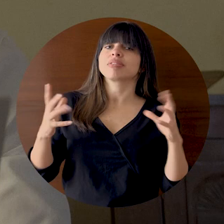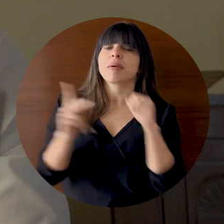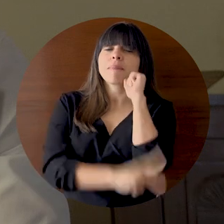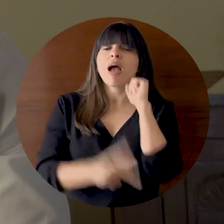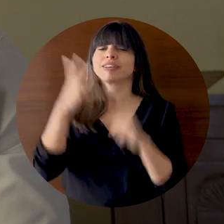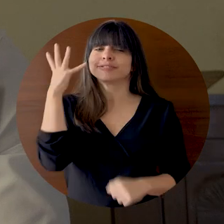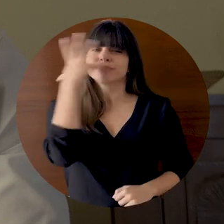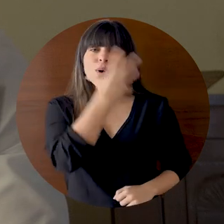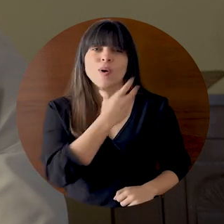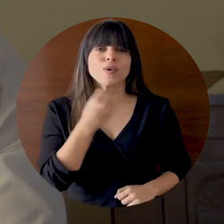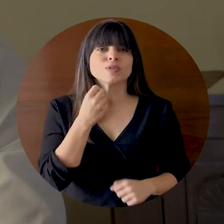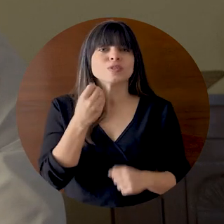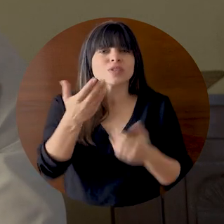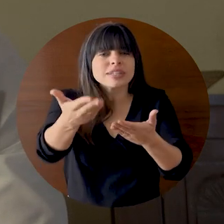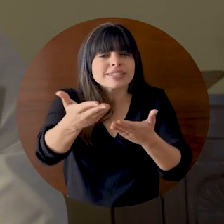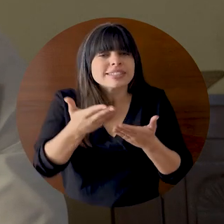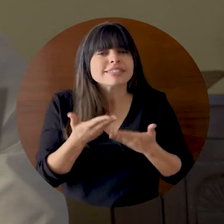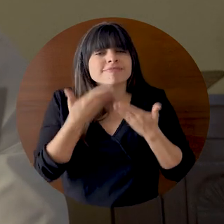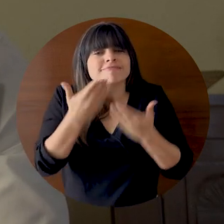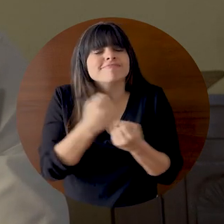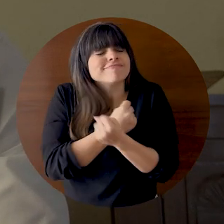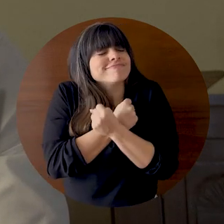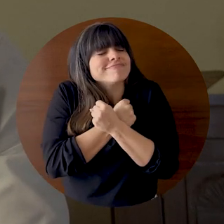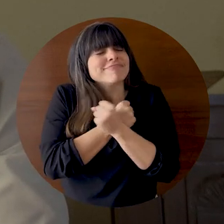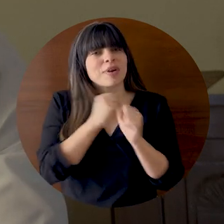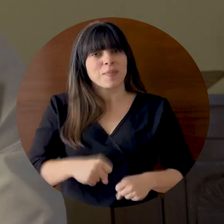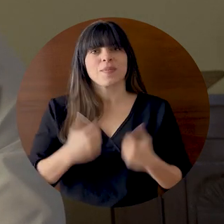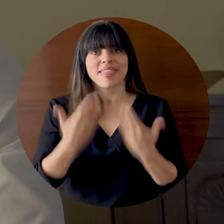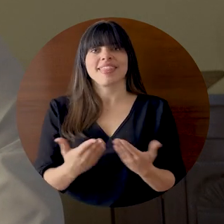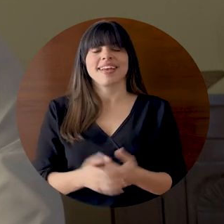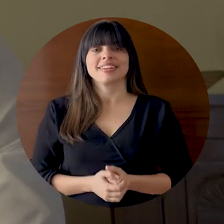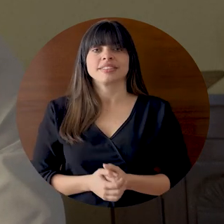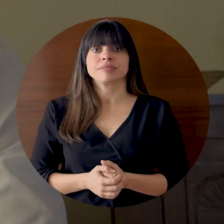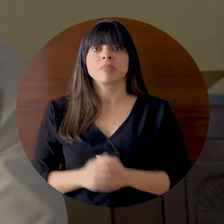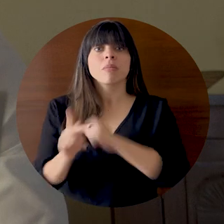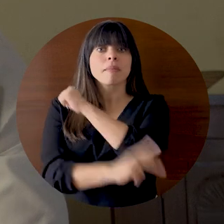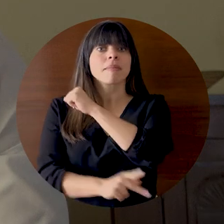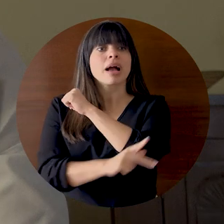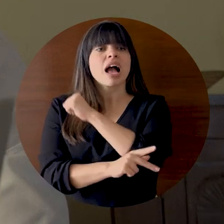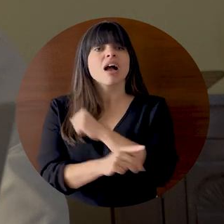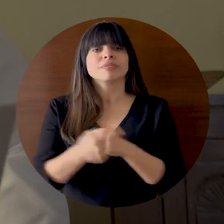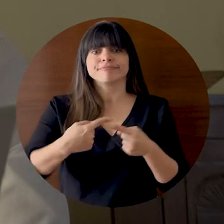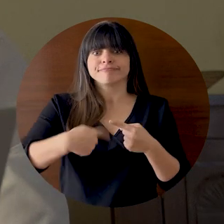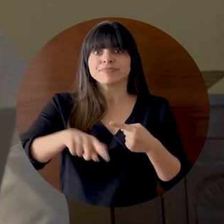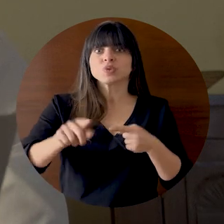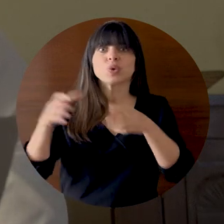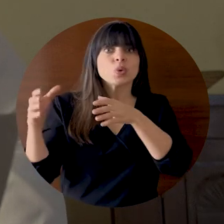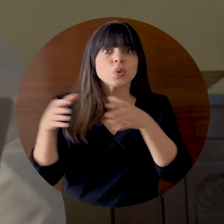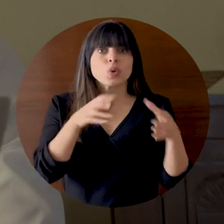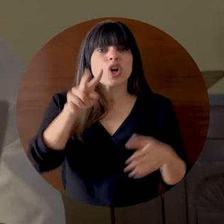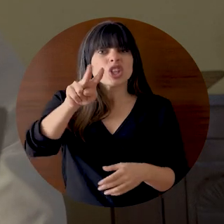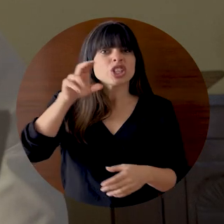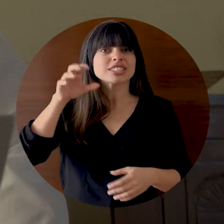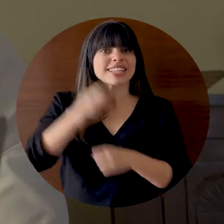hermosa que te recibirá con todo el amor que te puede ofrecer. Una patria que pronto va a cumplir